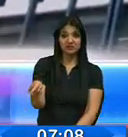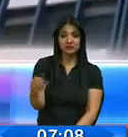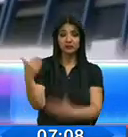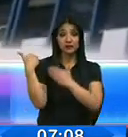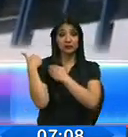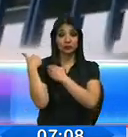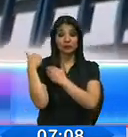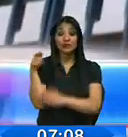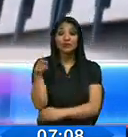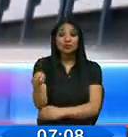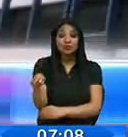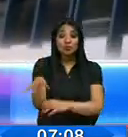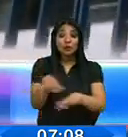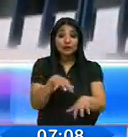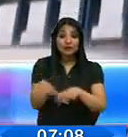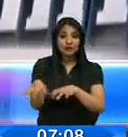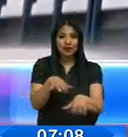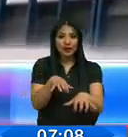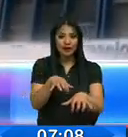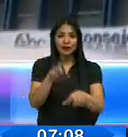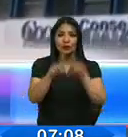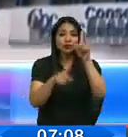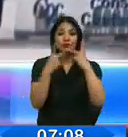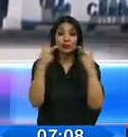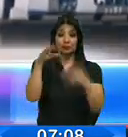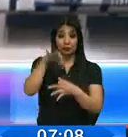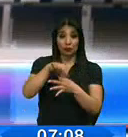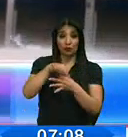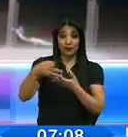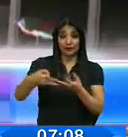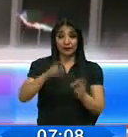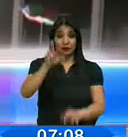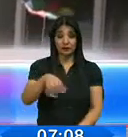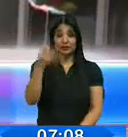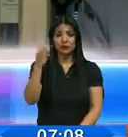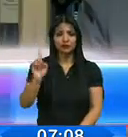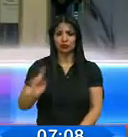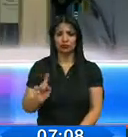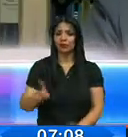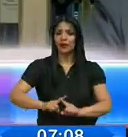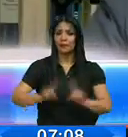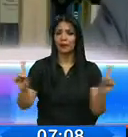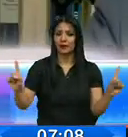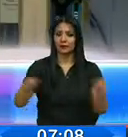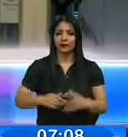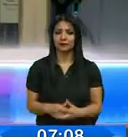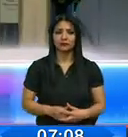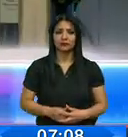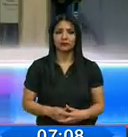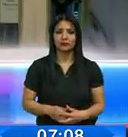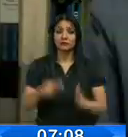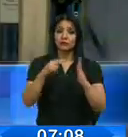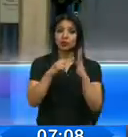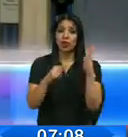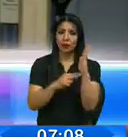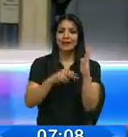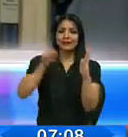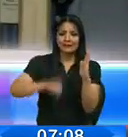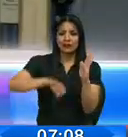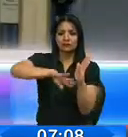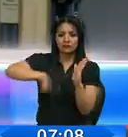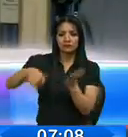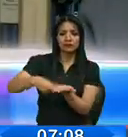extraordinarias que otorgó el mandato de la consulta popular de febrero del 2018. Lo extraordinario era dictar normas, pero no